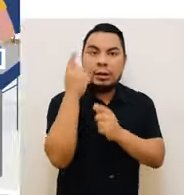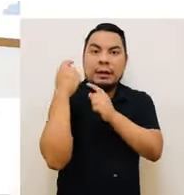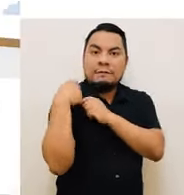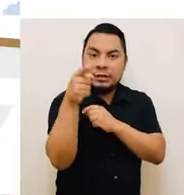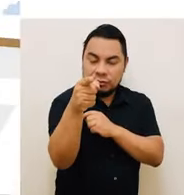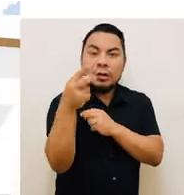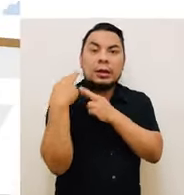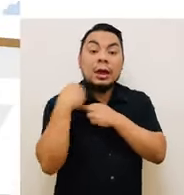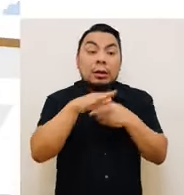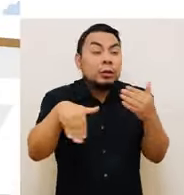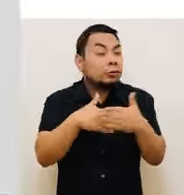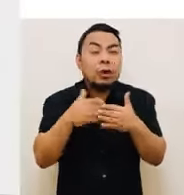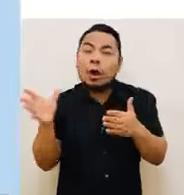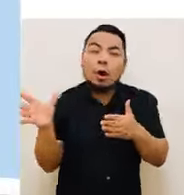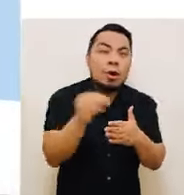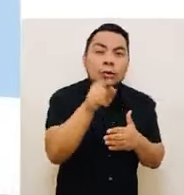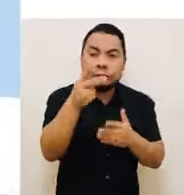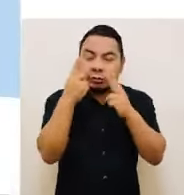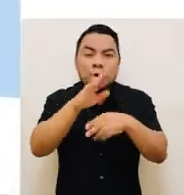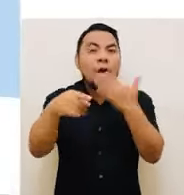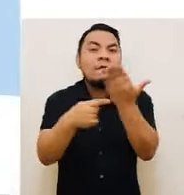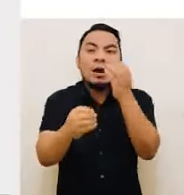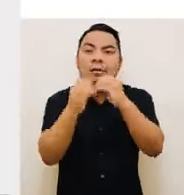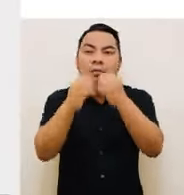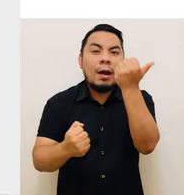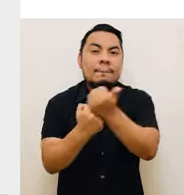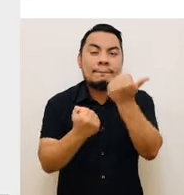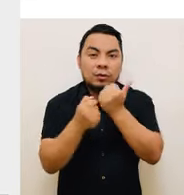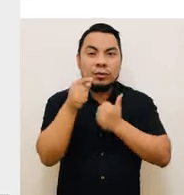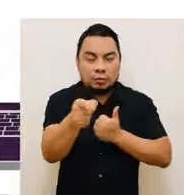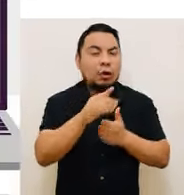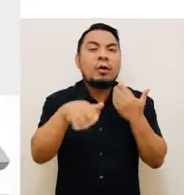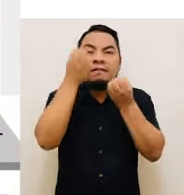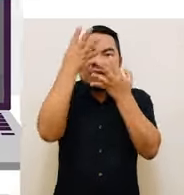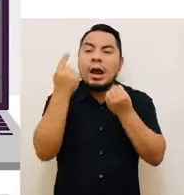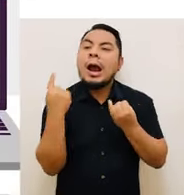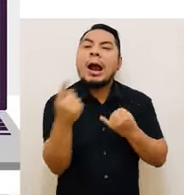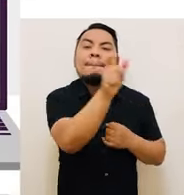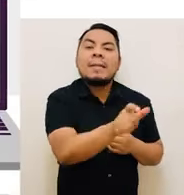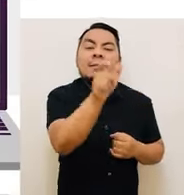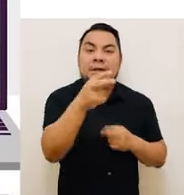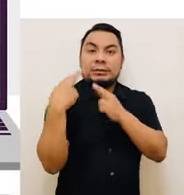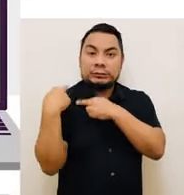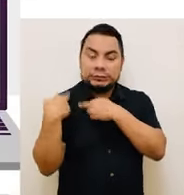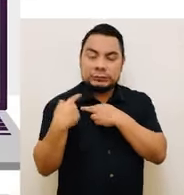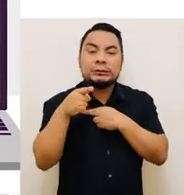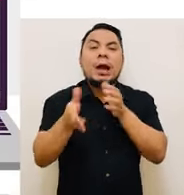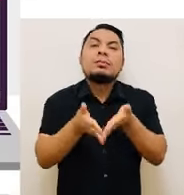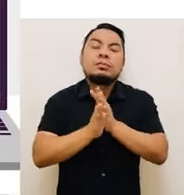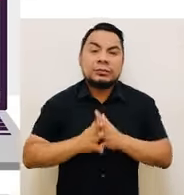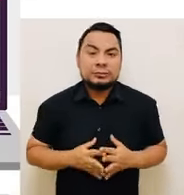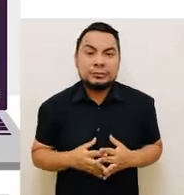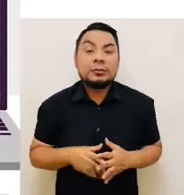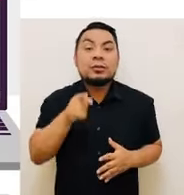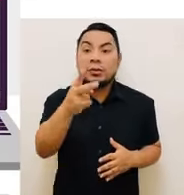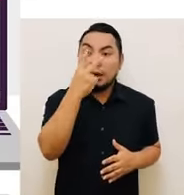Presenciar que la mesa registre en la solución tecnológica de apoyo al escrutinio, los datos de cada personera o personero que lo solicite.